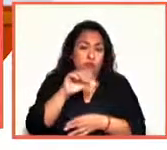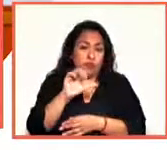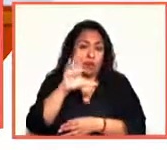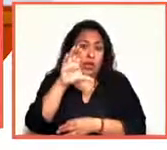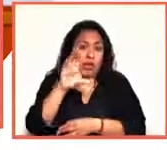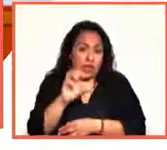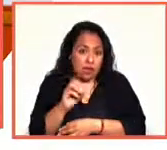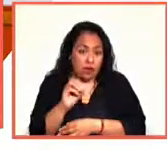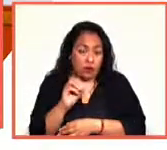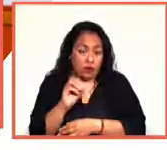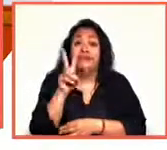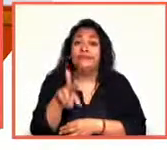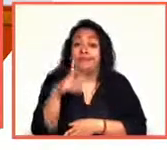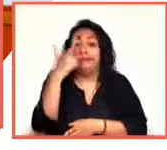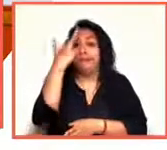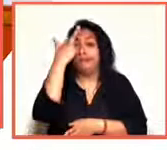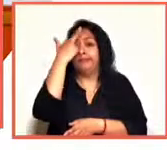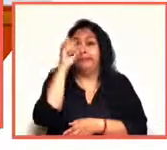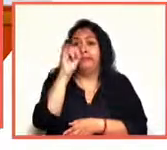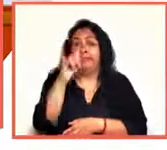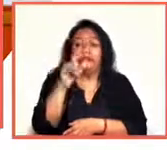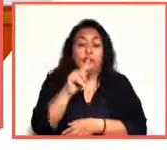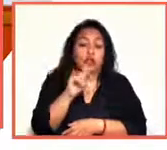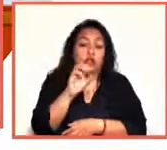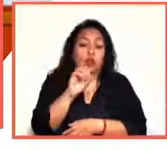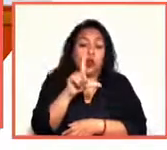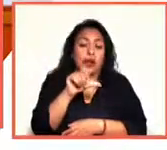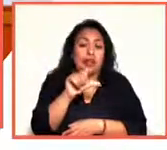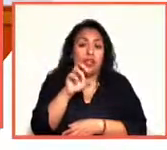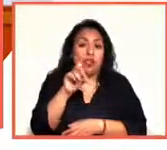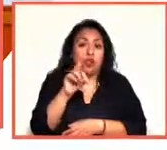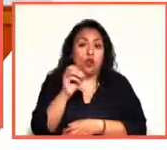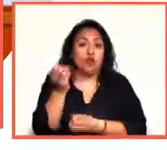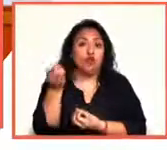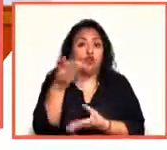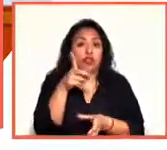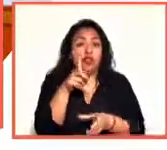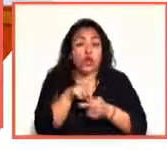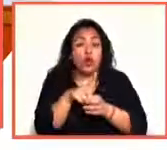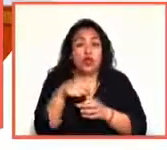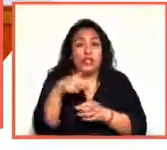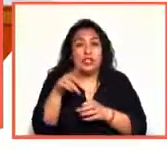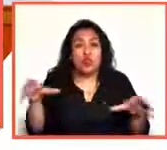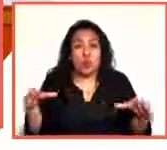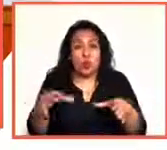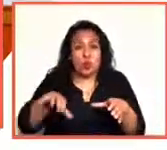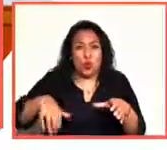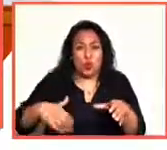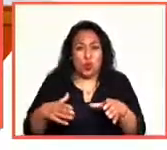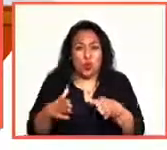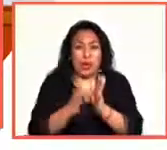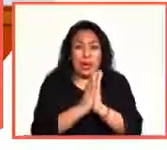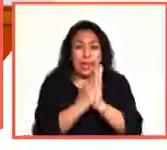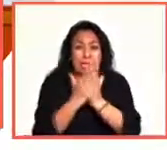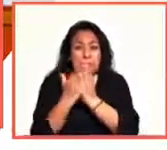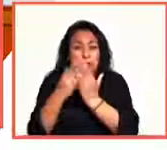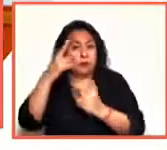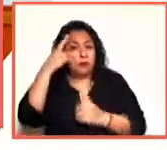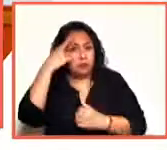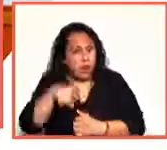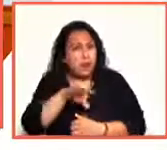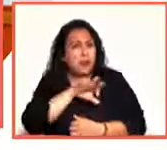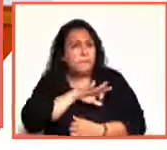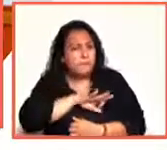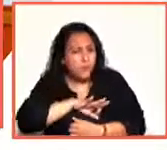efectivamente Francisco Toledo donó gran parte de su colección de libros para que pudiera